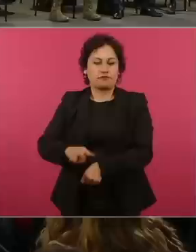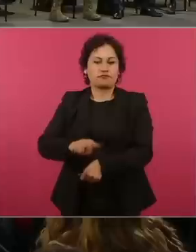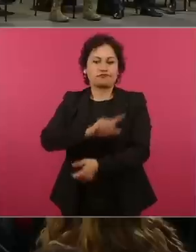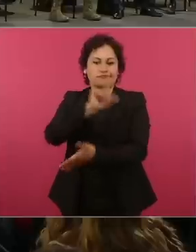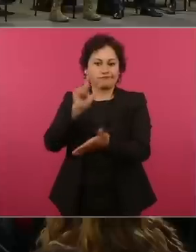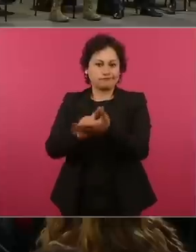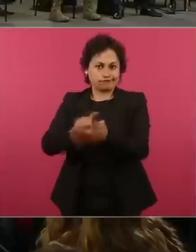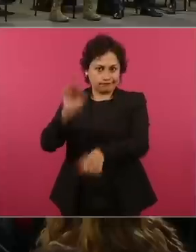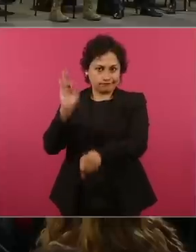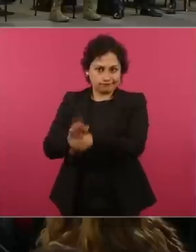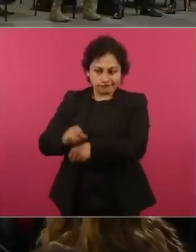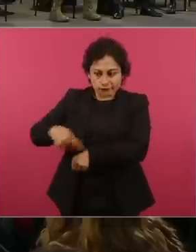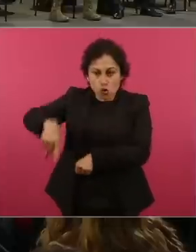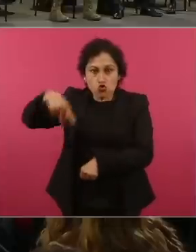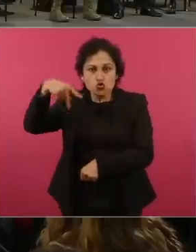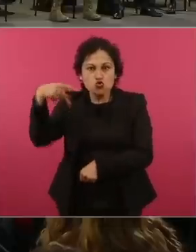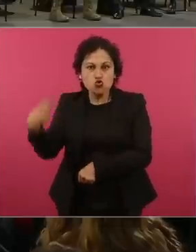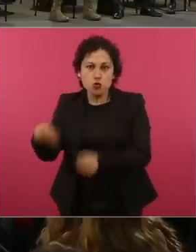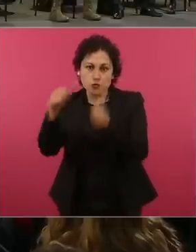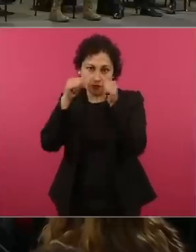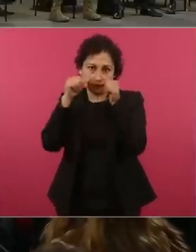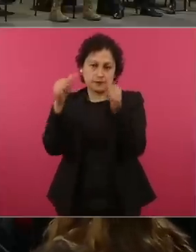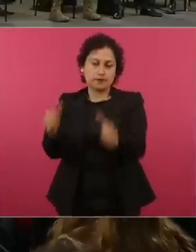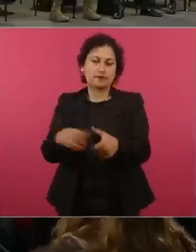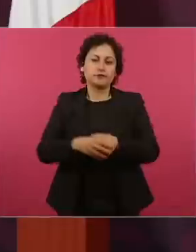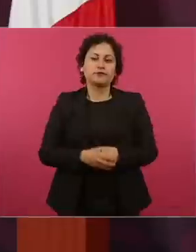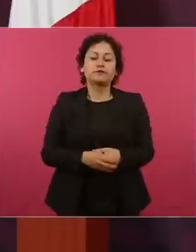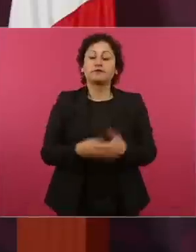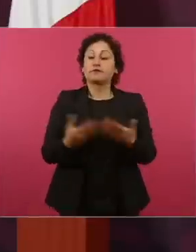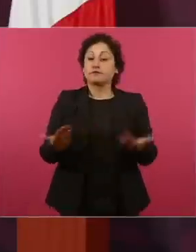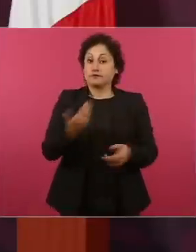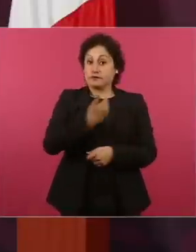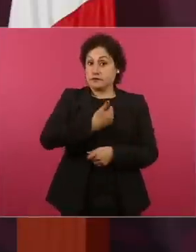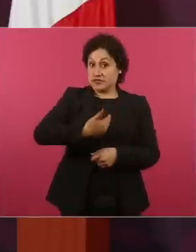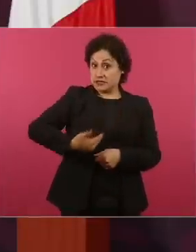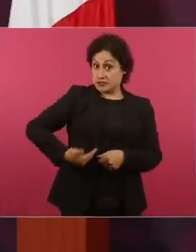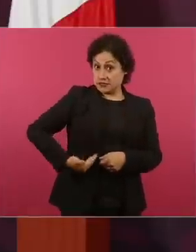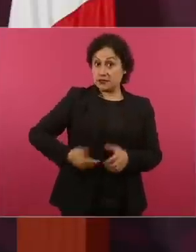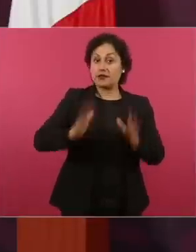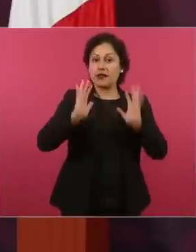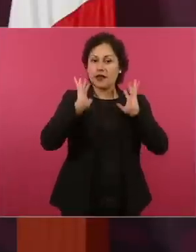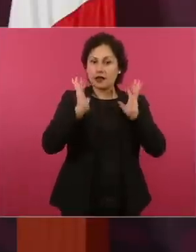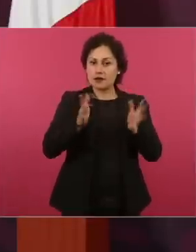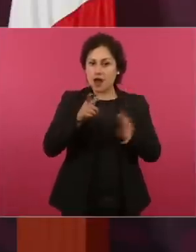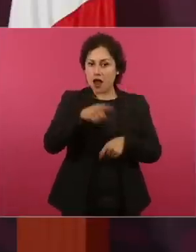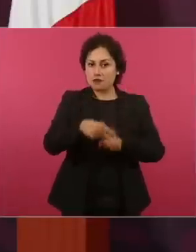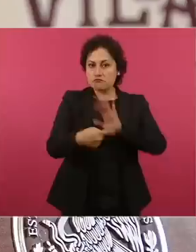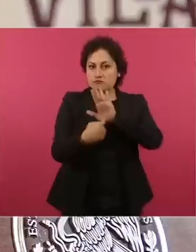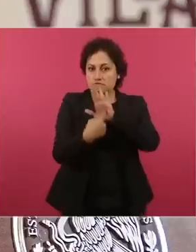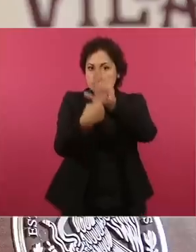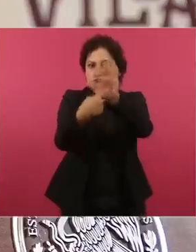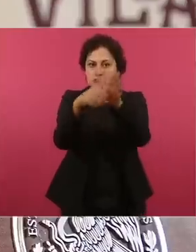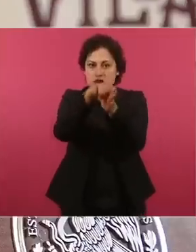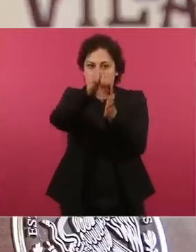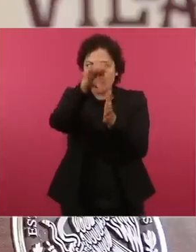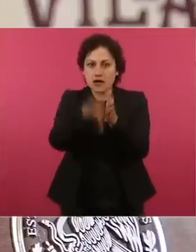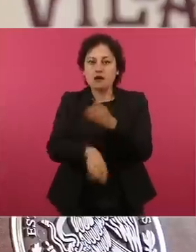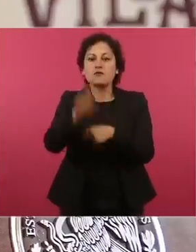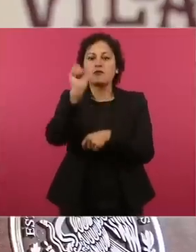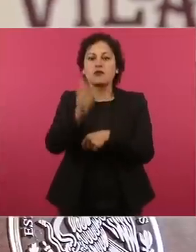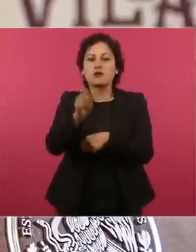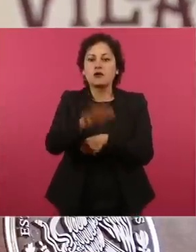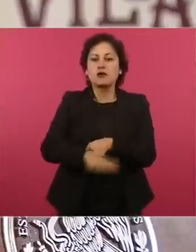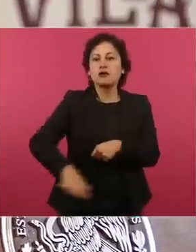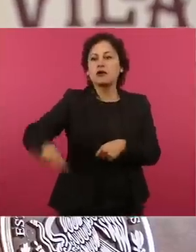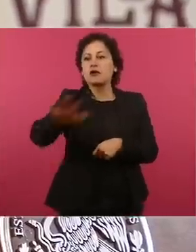los intereses de los trabajadores. El señor presidente nos ha demostrado que la lucha por las causas